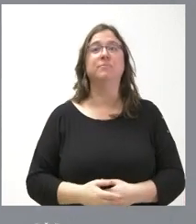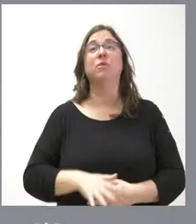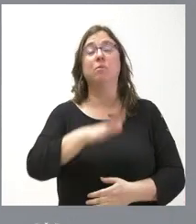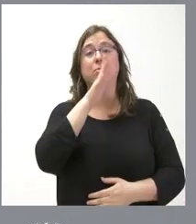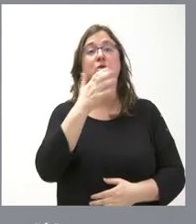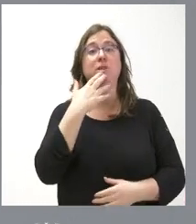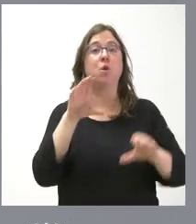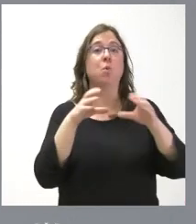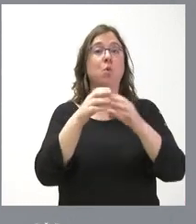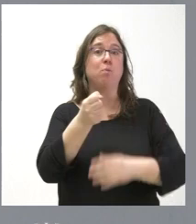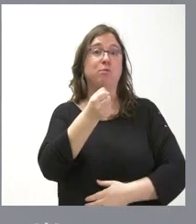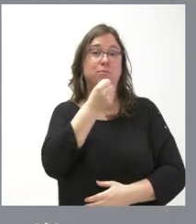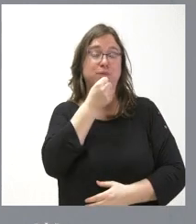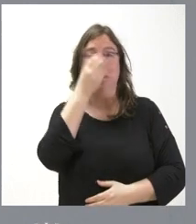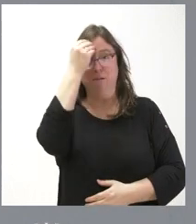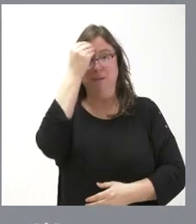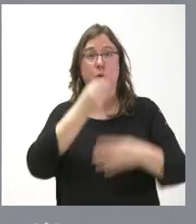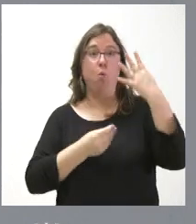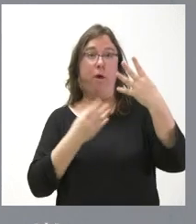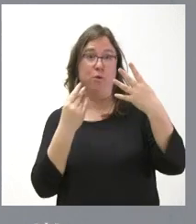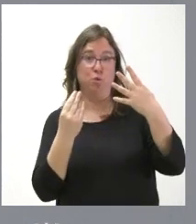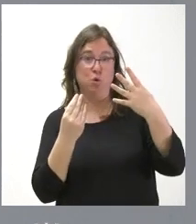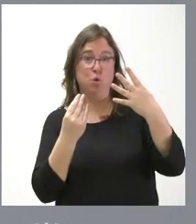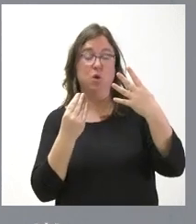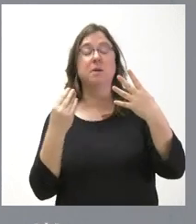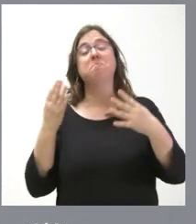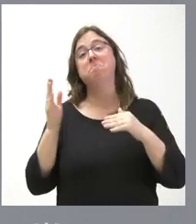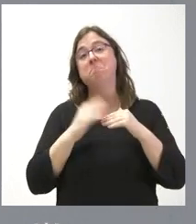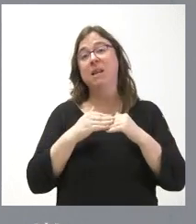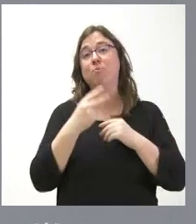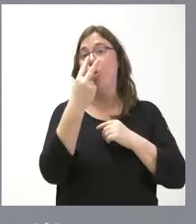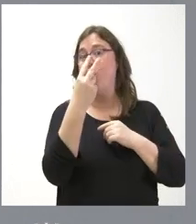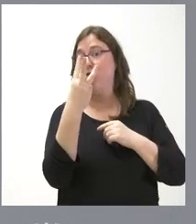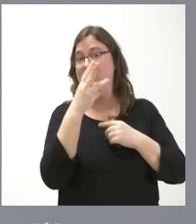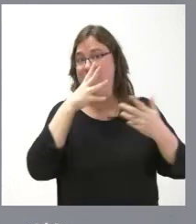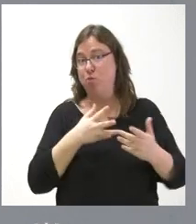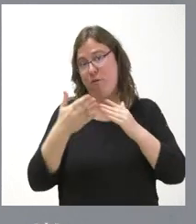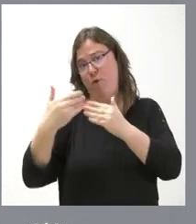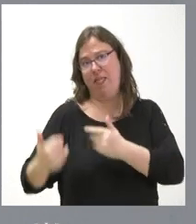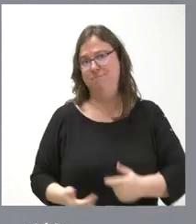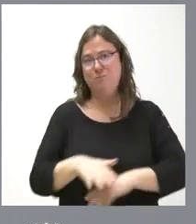Partido Socialista cree que es mucho que haya cuatro, pues creo que al menos dos o tres vicepresidentes de los actuales del Gobierno sobran.